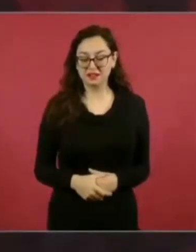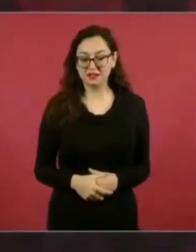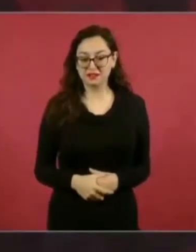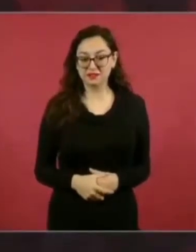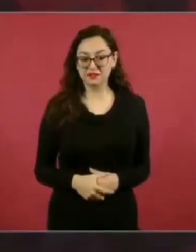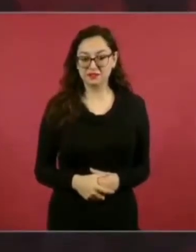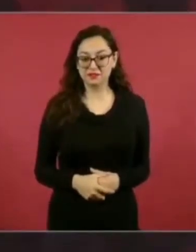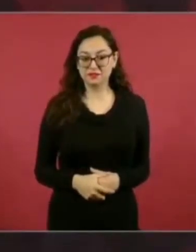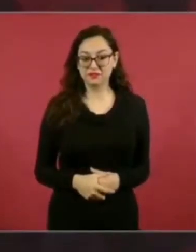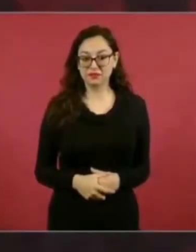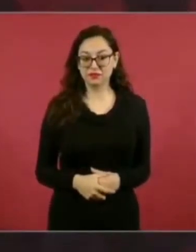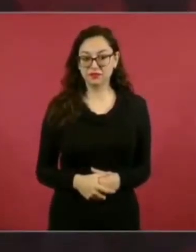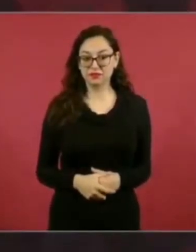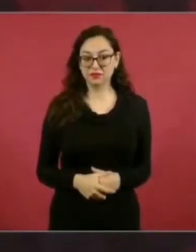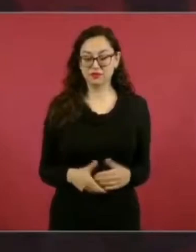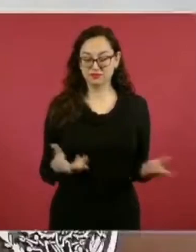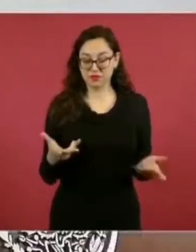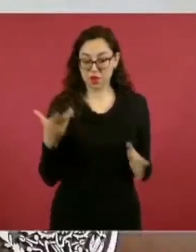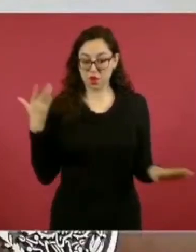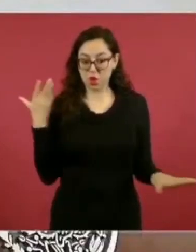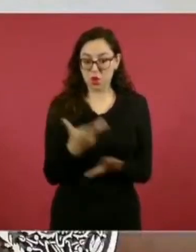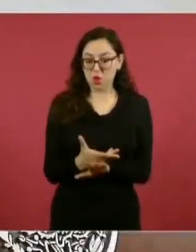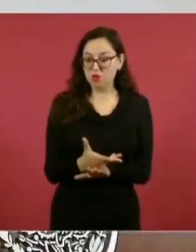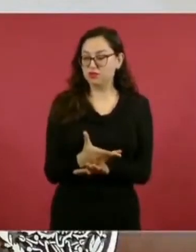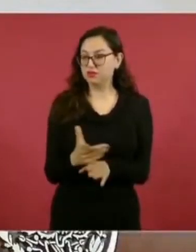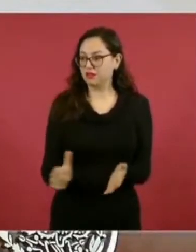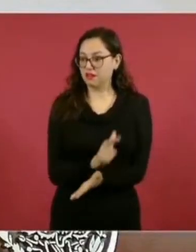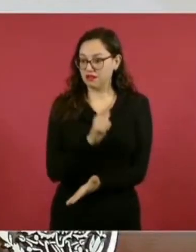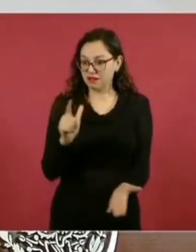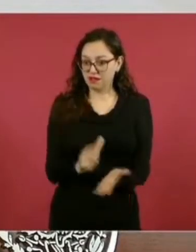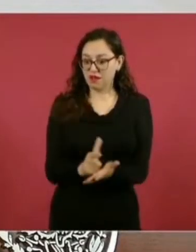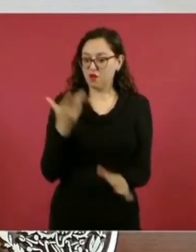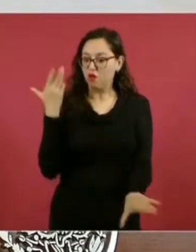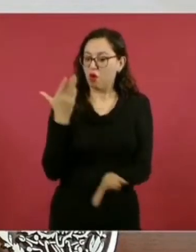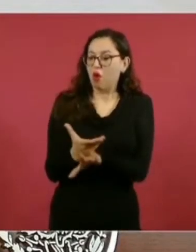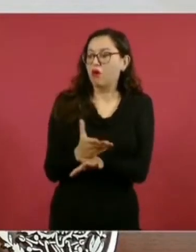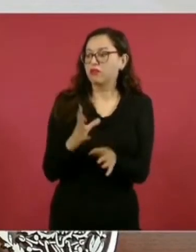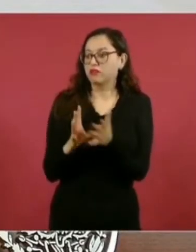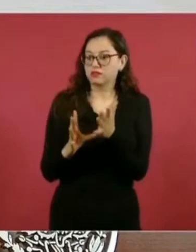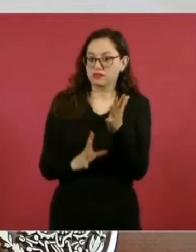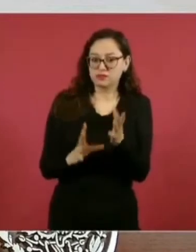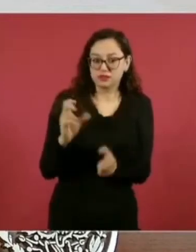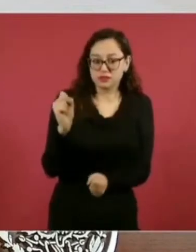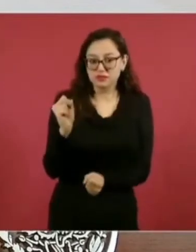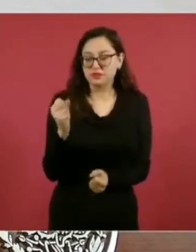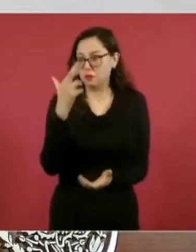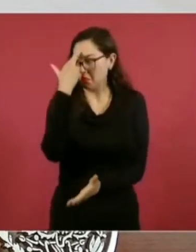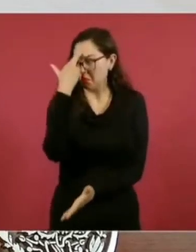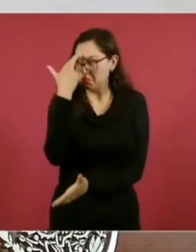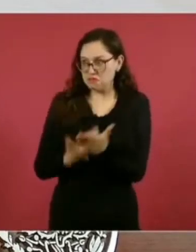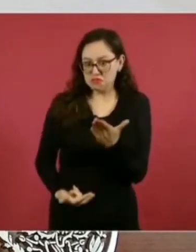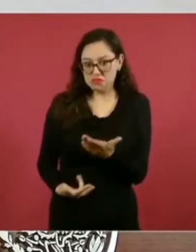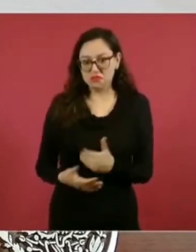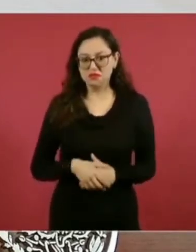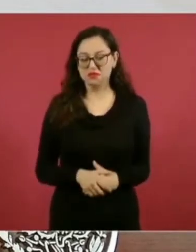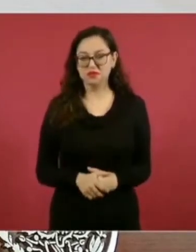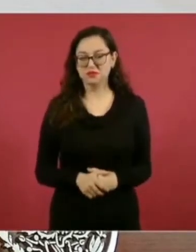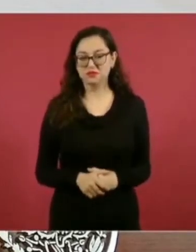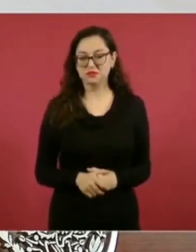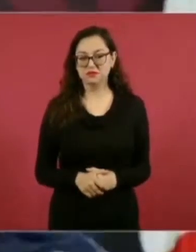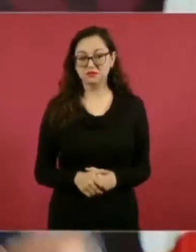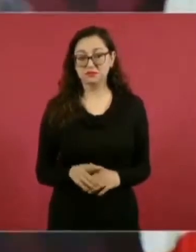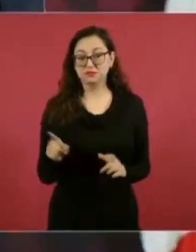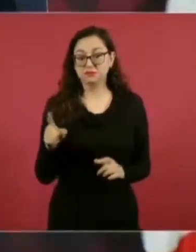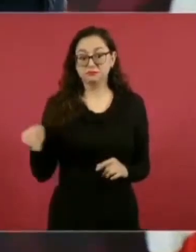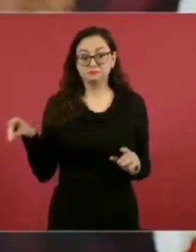el Estado de Derecho?, ¿se